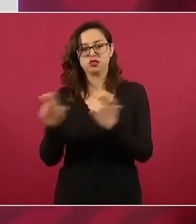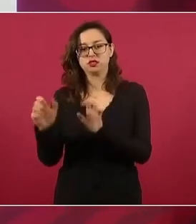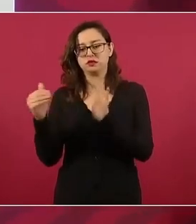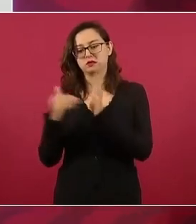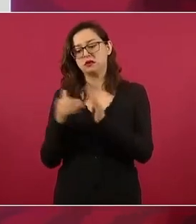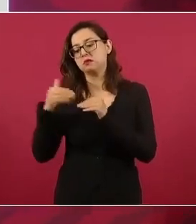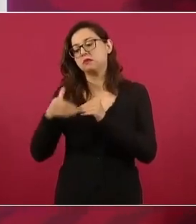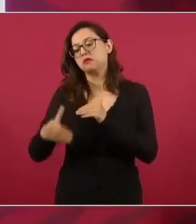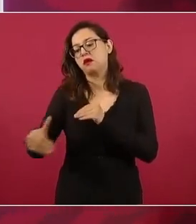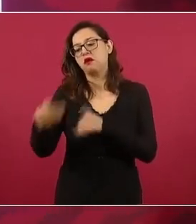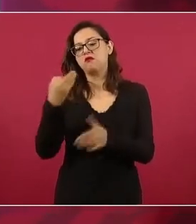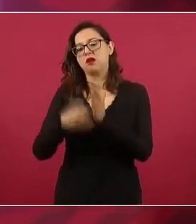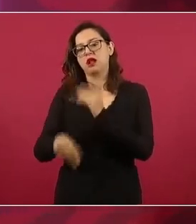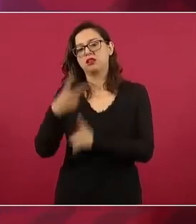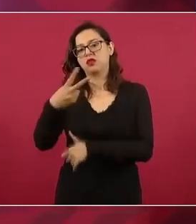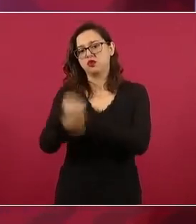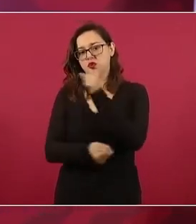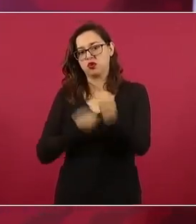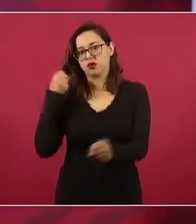proyecciones